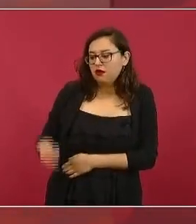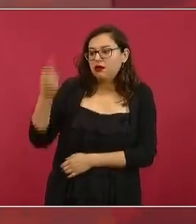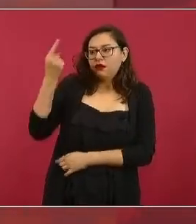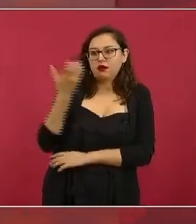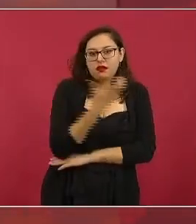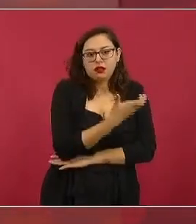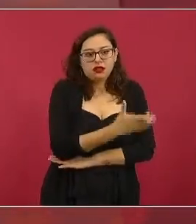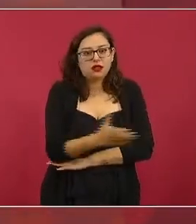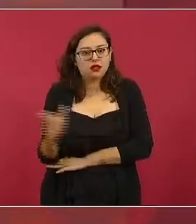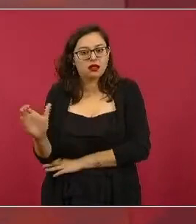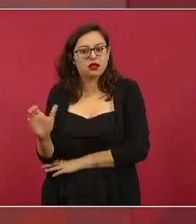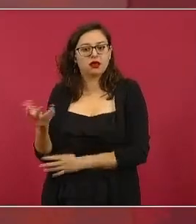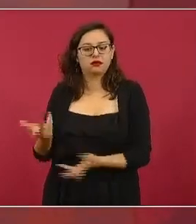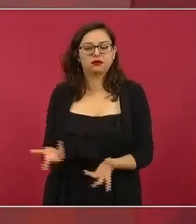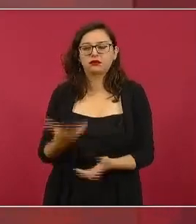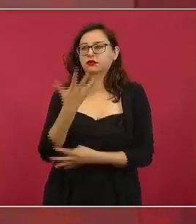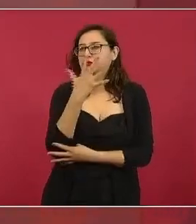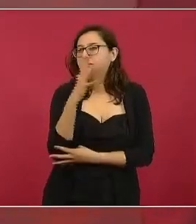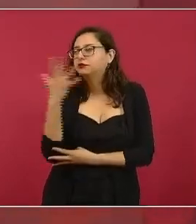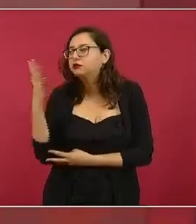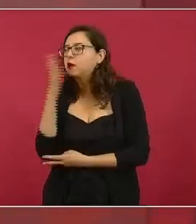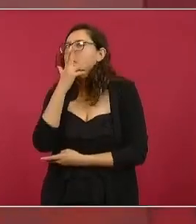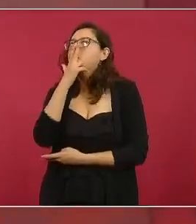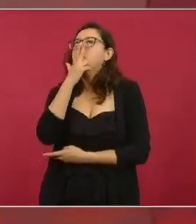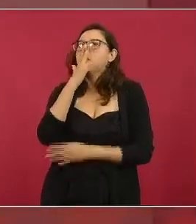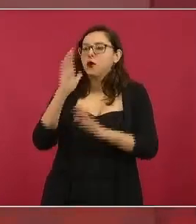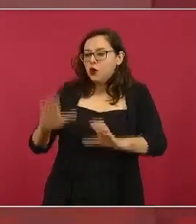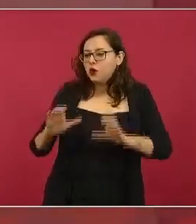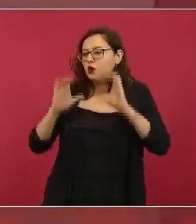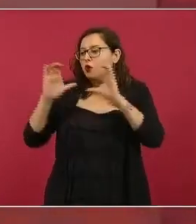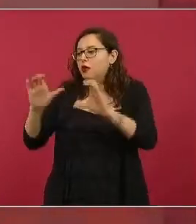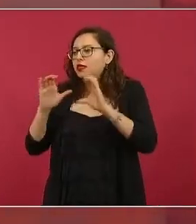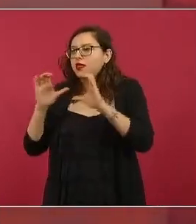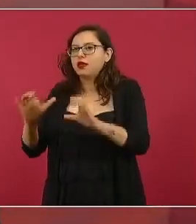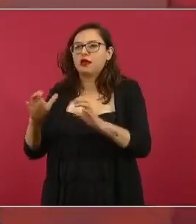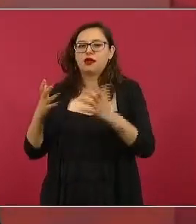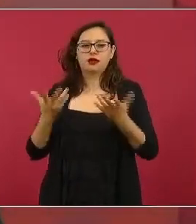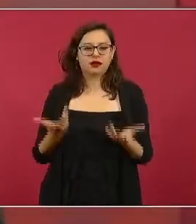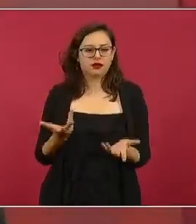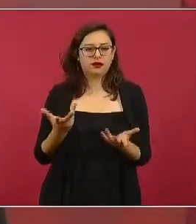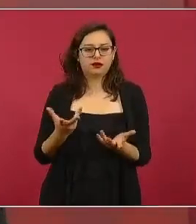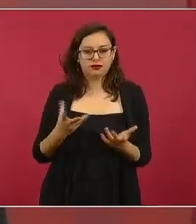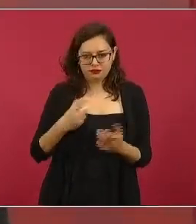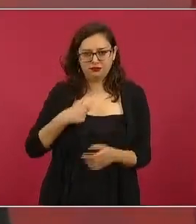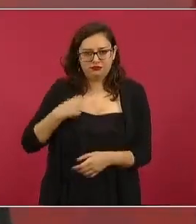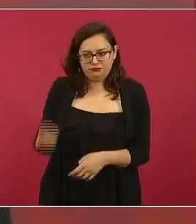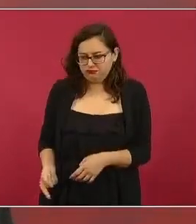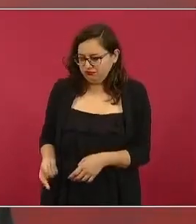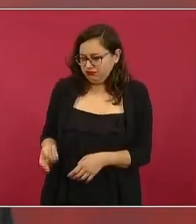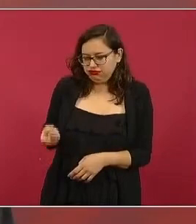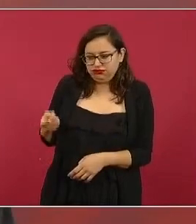a cuidar a proteger a convivir con la naturaleza